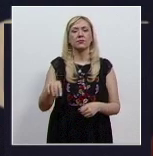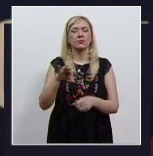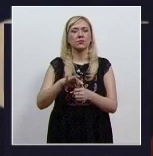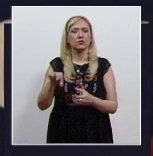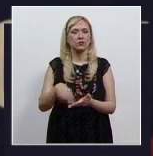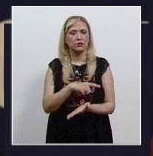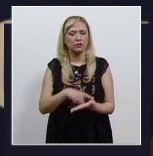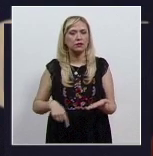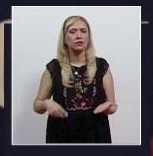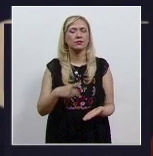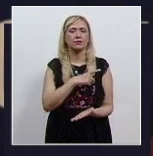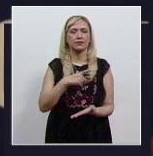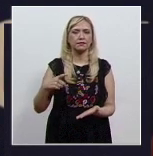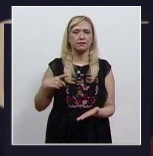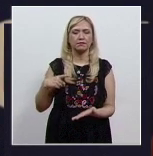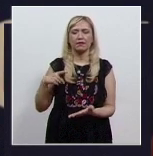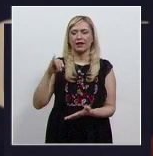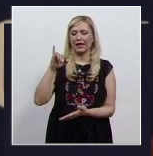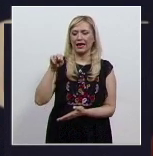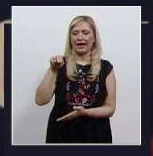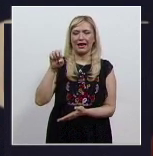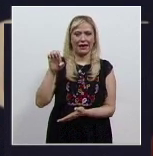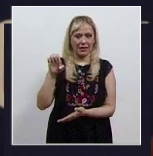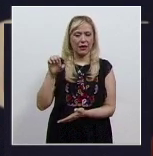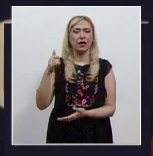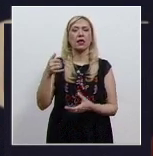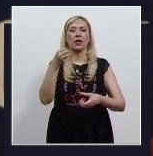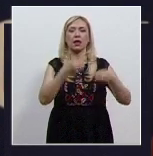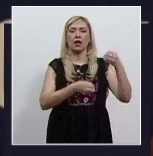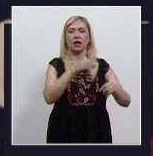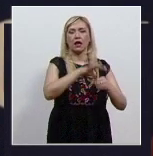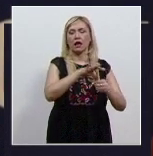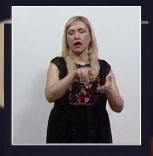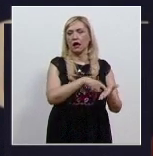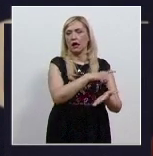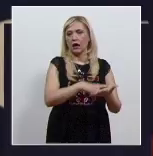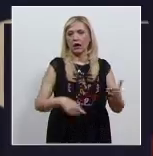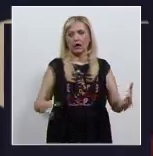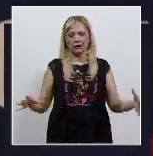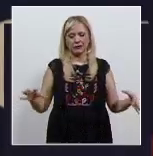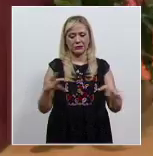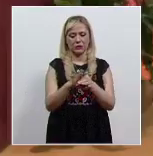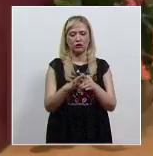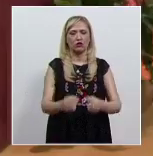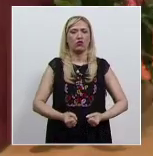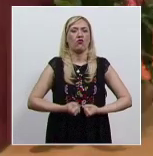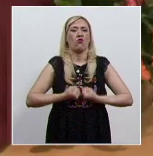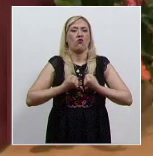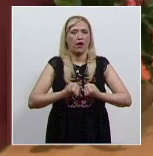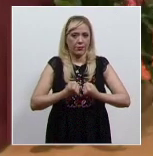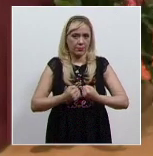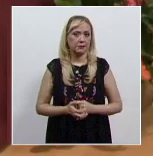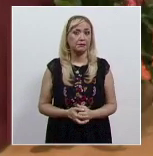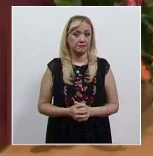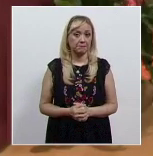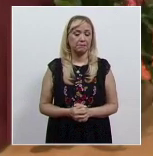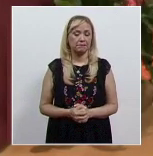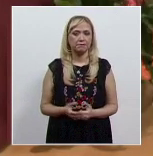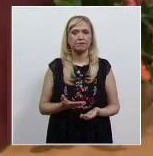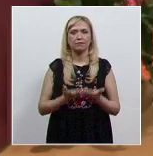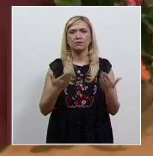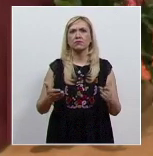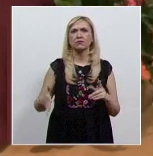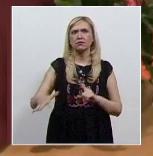sea estos del Instituto Nacional Electoral o del Tribunal Electoral o de los tribunales electorales. Destacaron que frente al